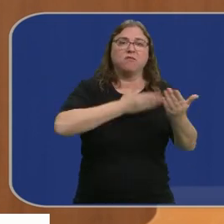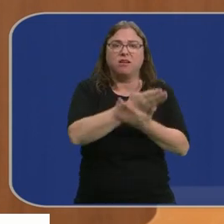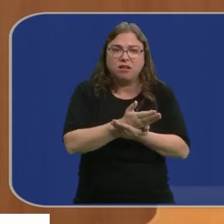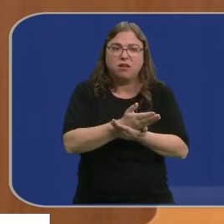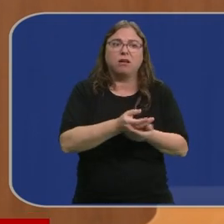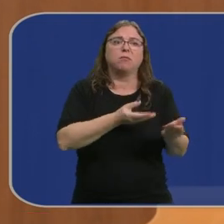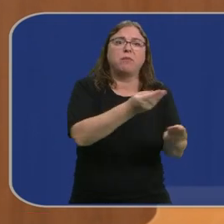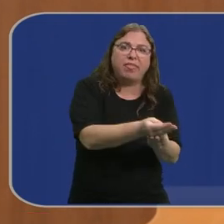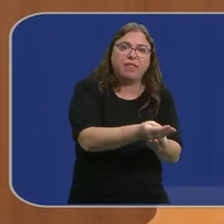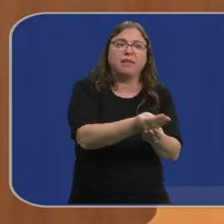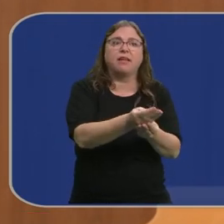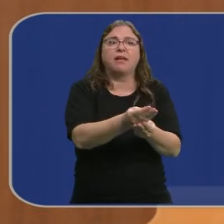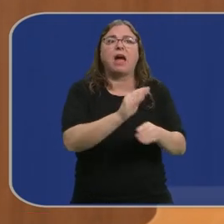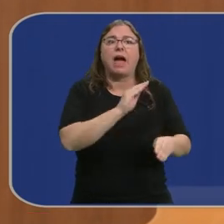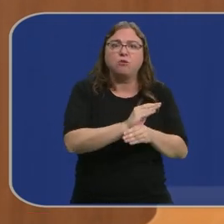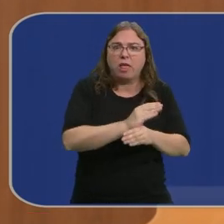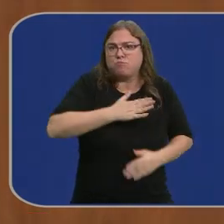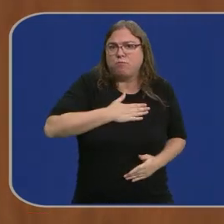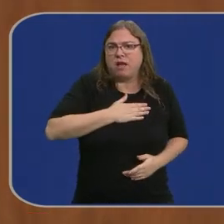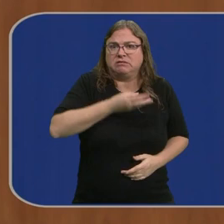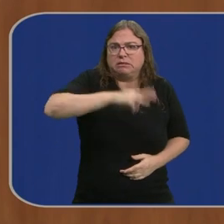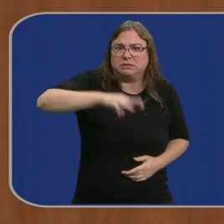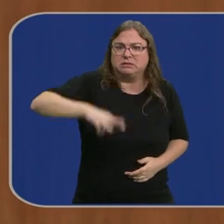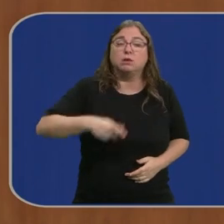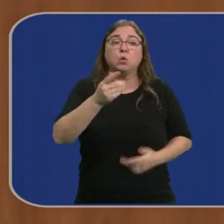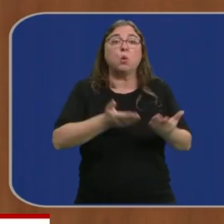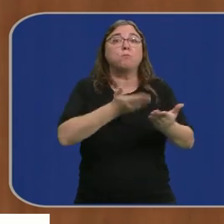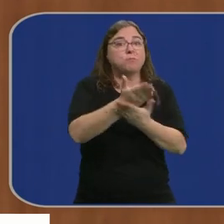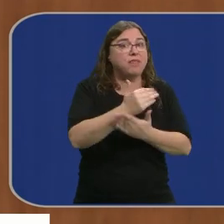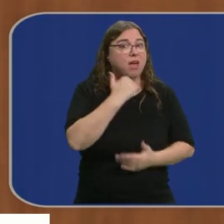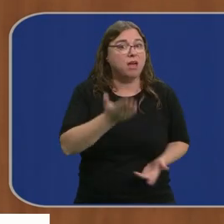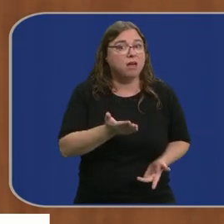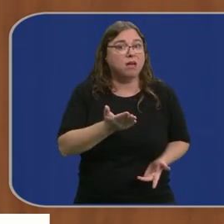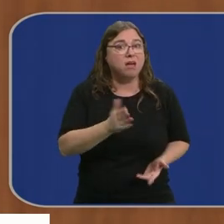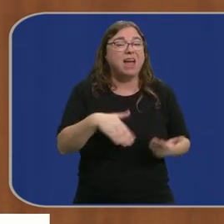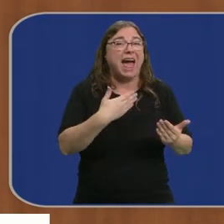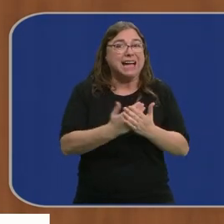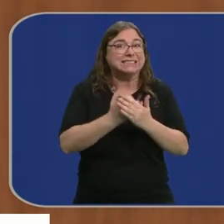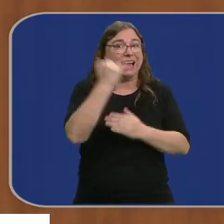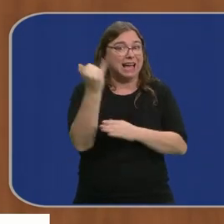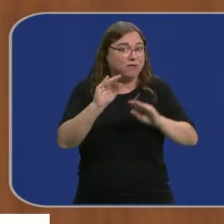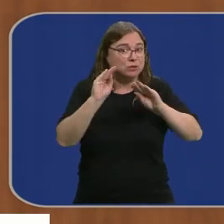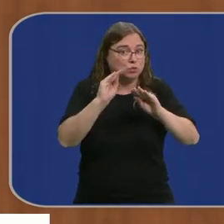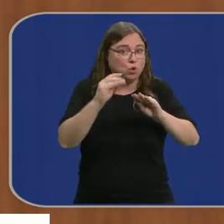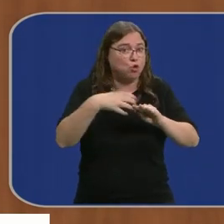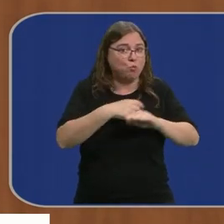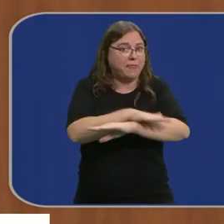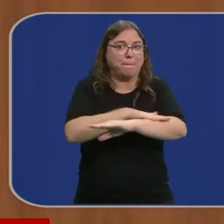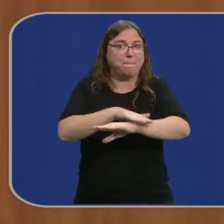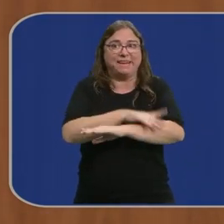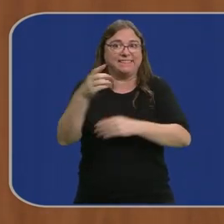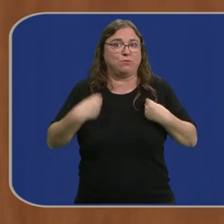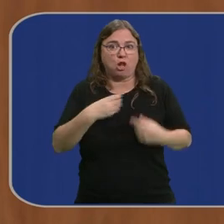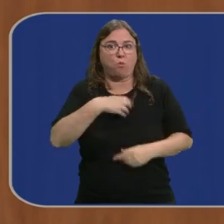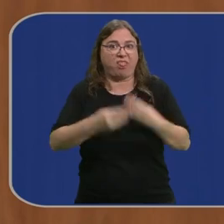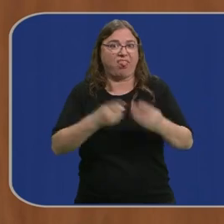presentar y pedir que le den las ayudas que son suyas? ¿Ustedes piden algo que sus propios jefes no pueden hacer desde el Ministerio